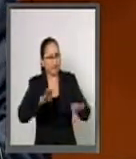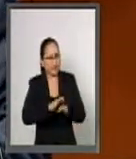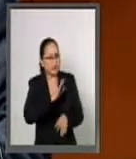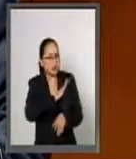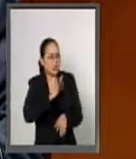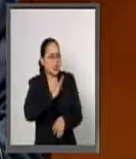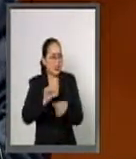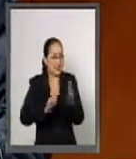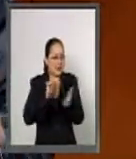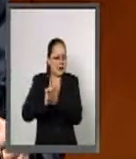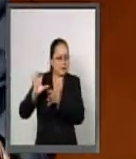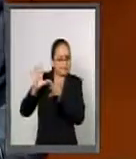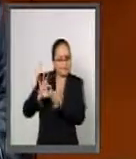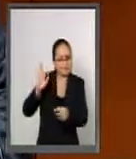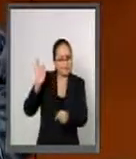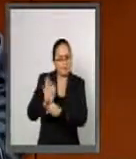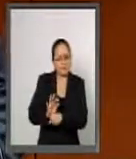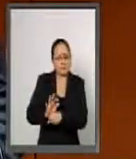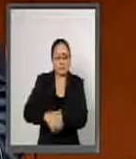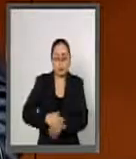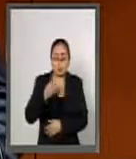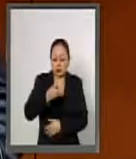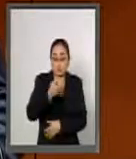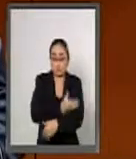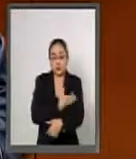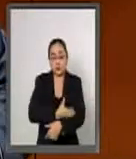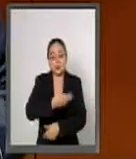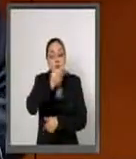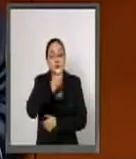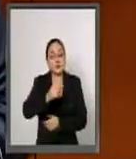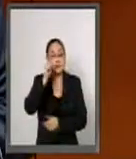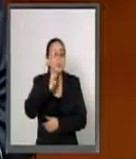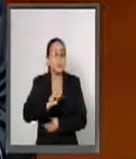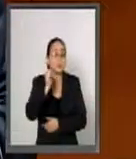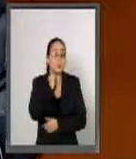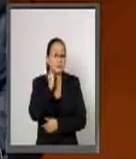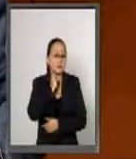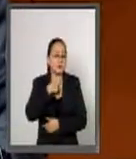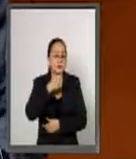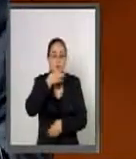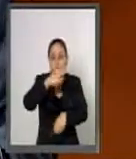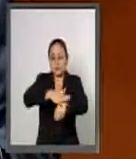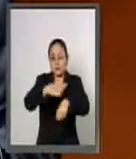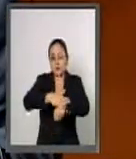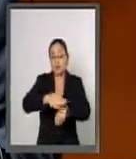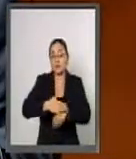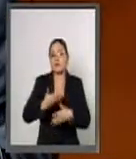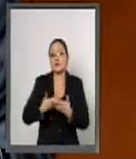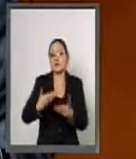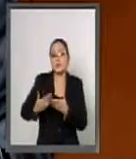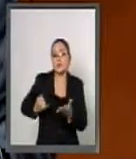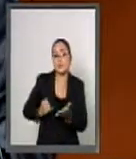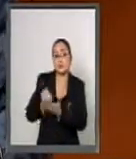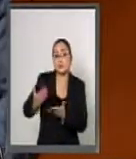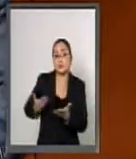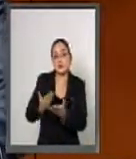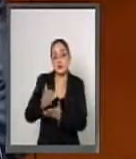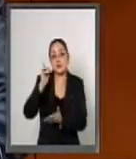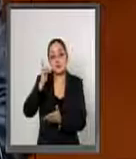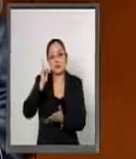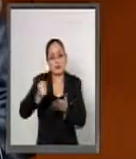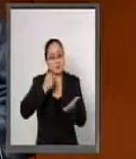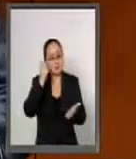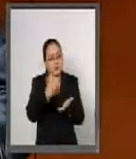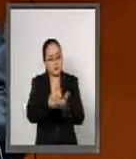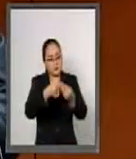legalidad. En tal virtud, compañeros senadores, los invito a que este dictamen sea aprobado